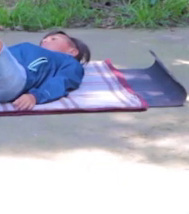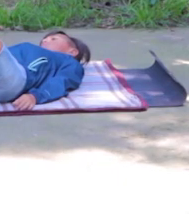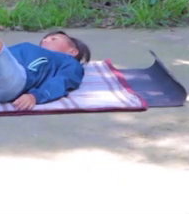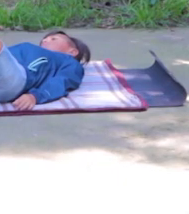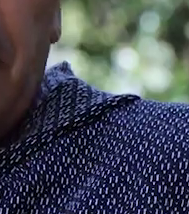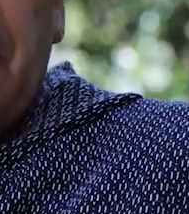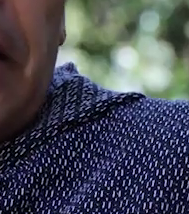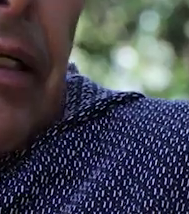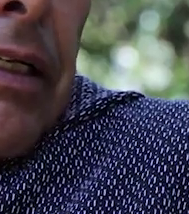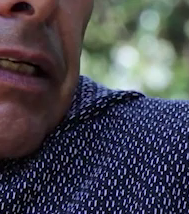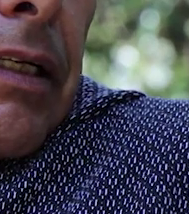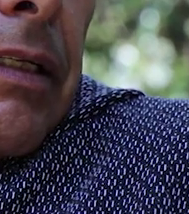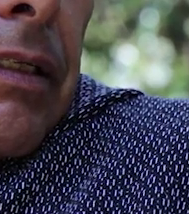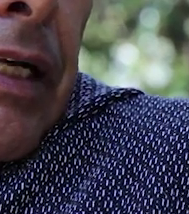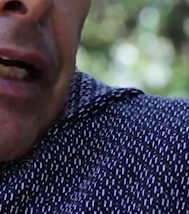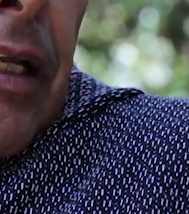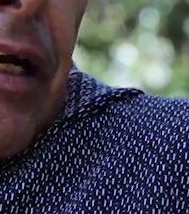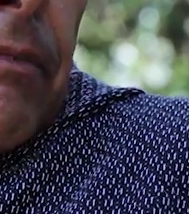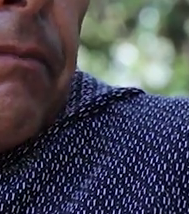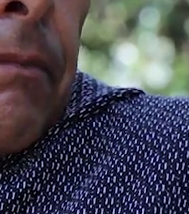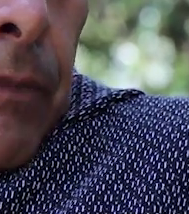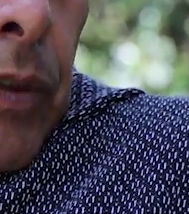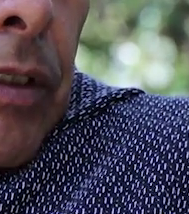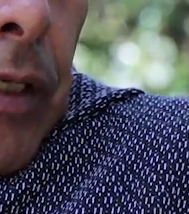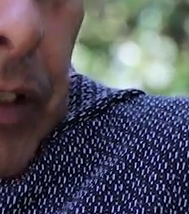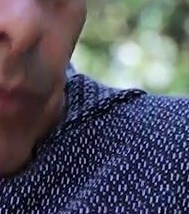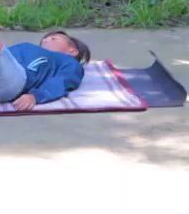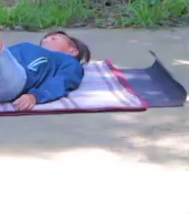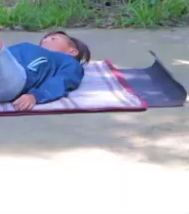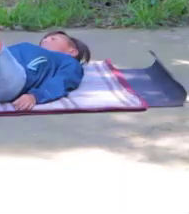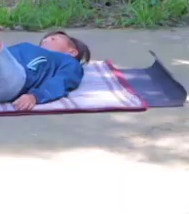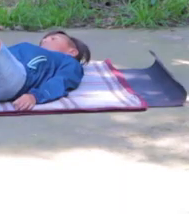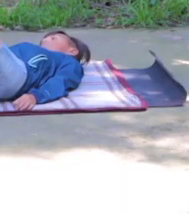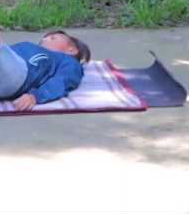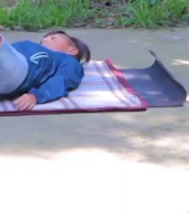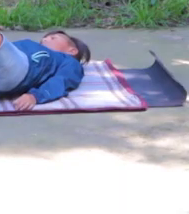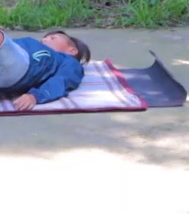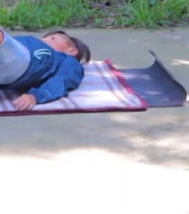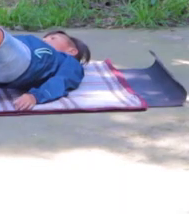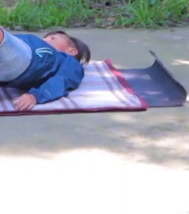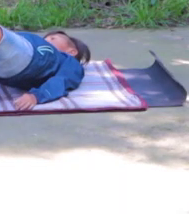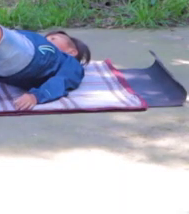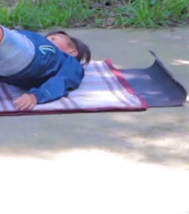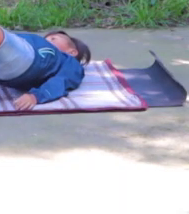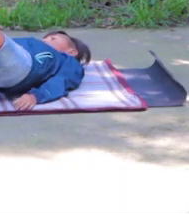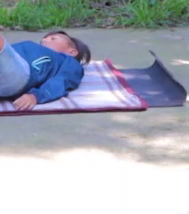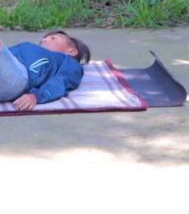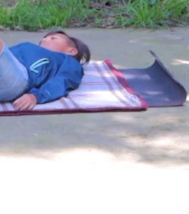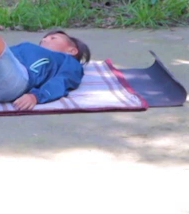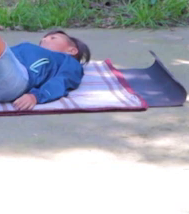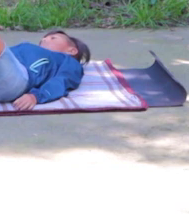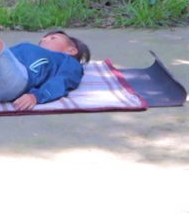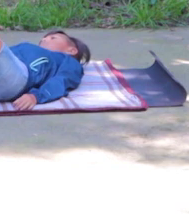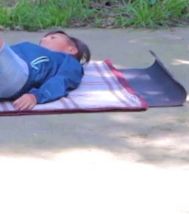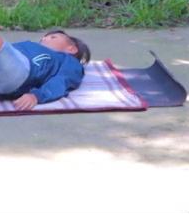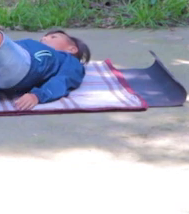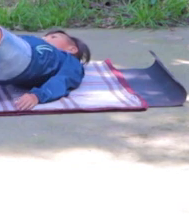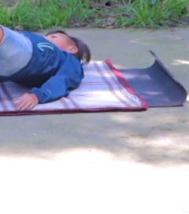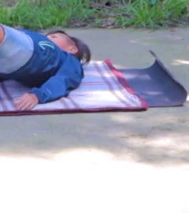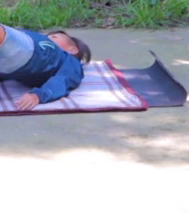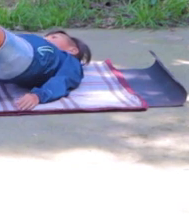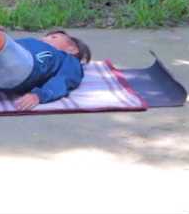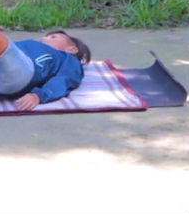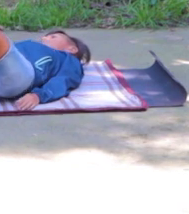vamos a hacer es elevar la cadera. Hacemos, elevamos la cadera ahí. Muy bien. Otra vez.